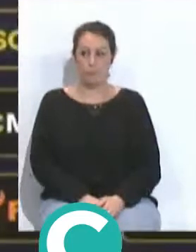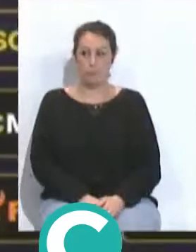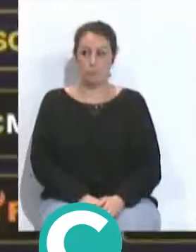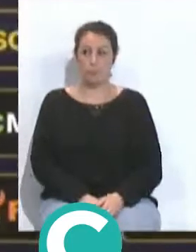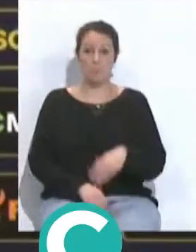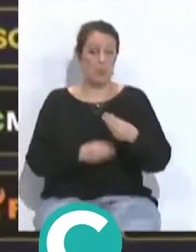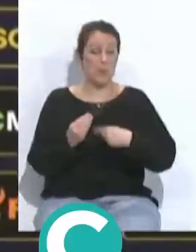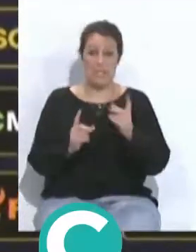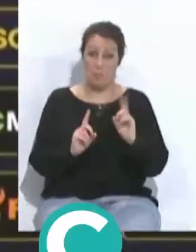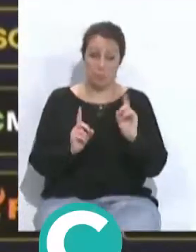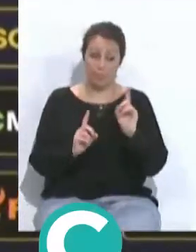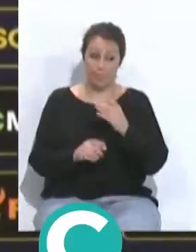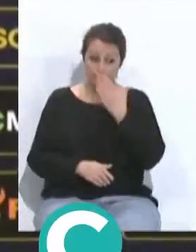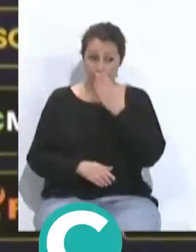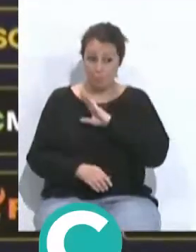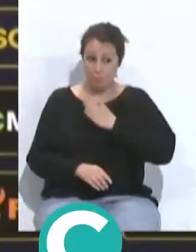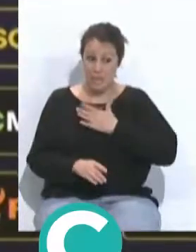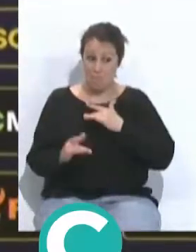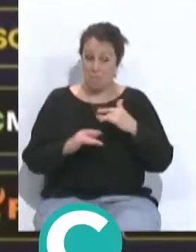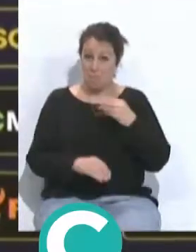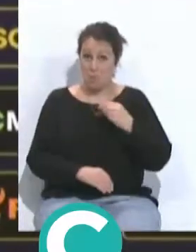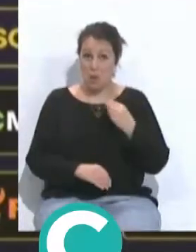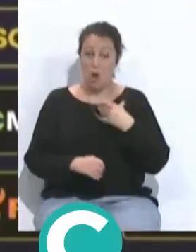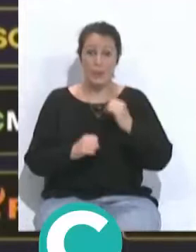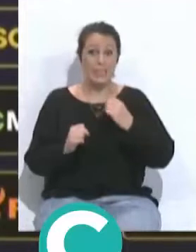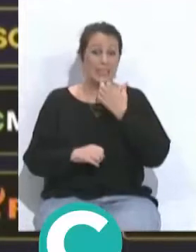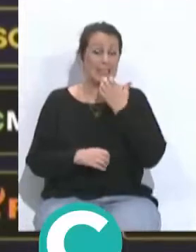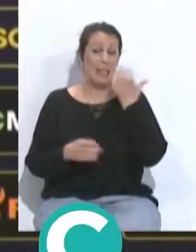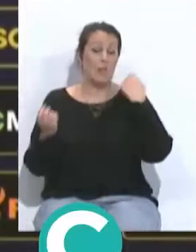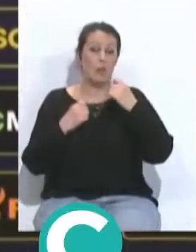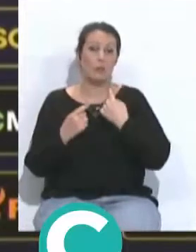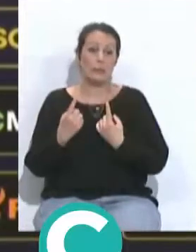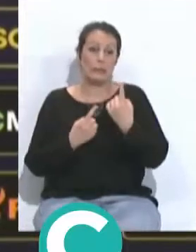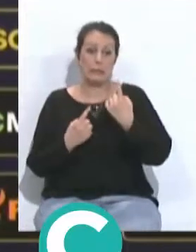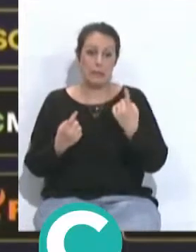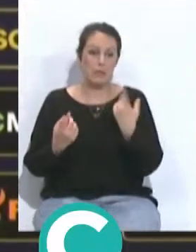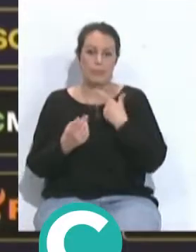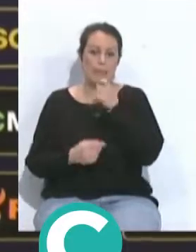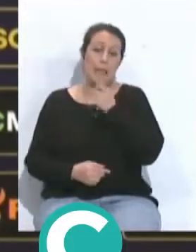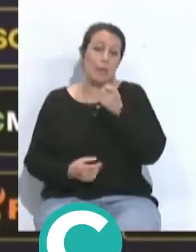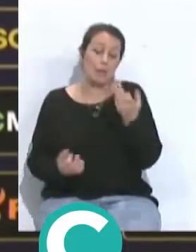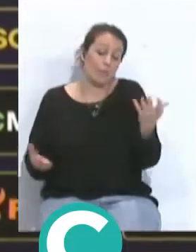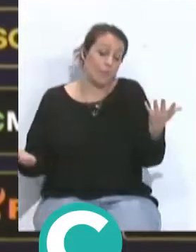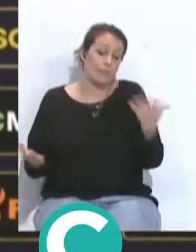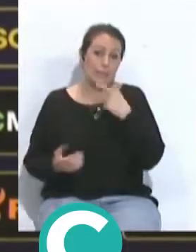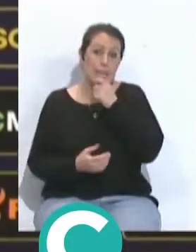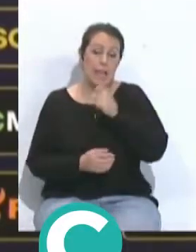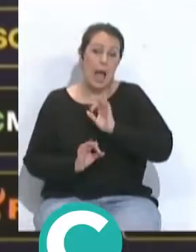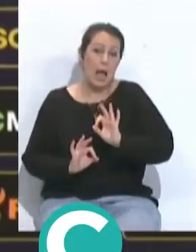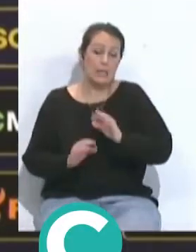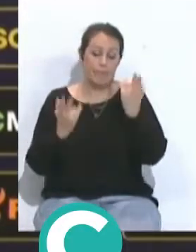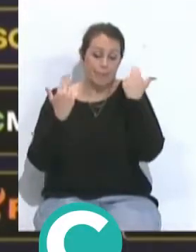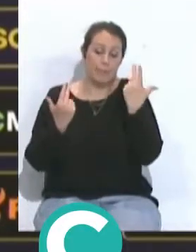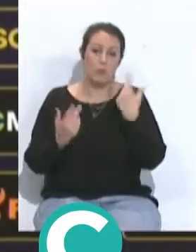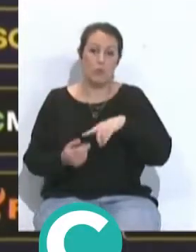No pensamos en eso sinceramente pensamos en mañana hacer un gran partido en competir y si alguna acción determinada tienen que sacar tu una tarjeta pues tienes que sacar tu una tarjeta no podemos estar